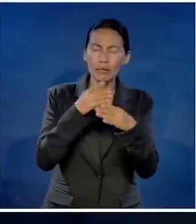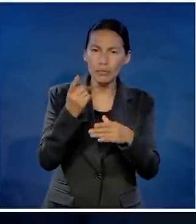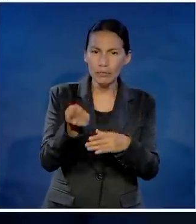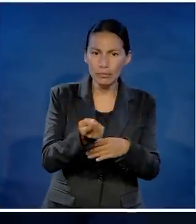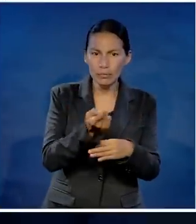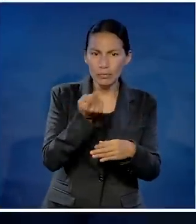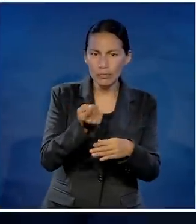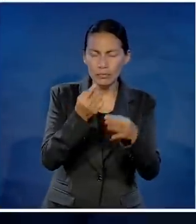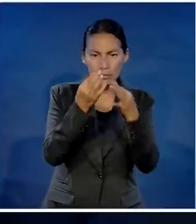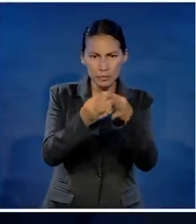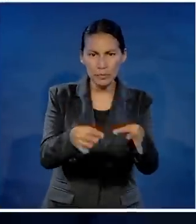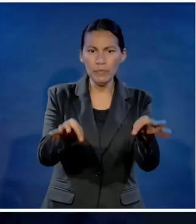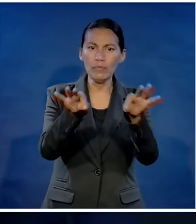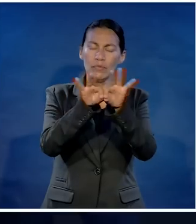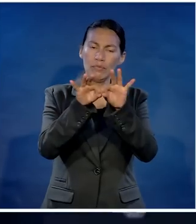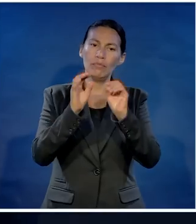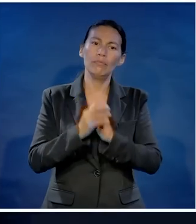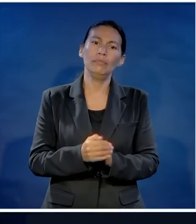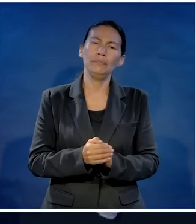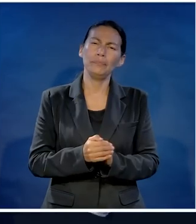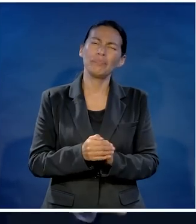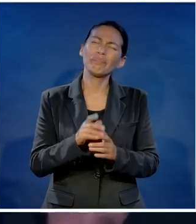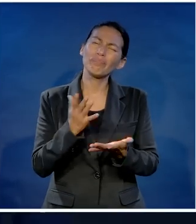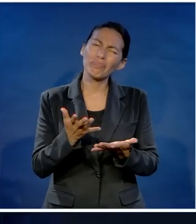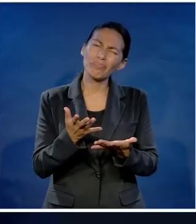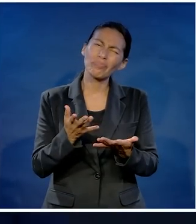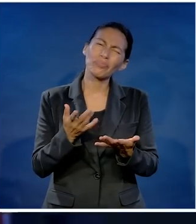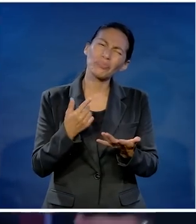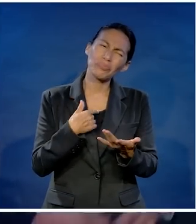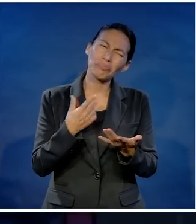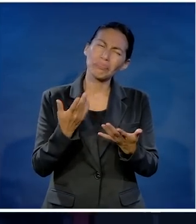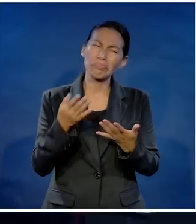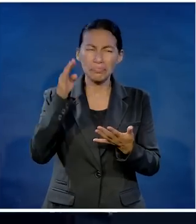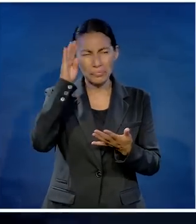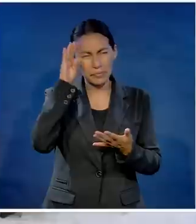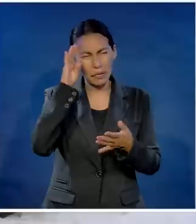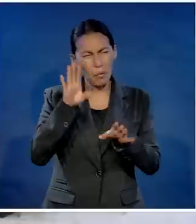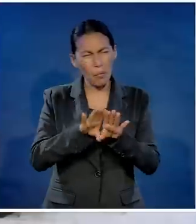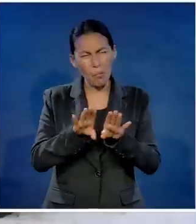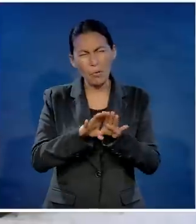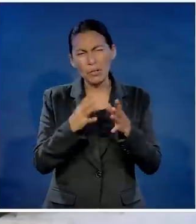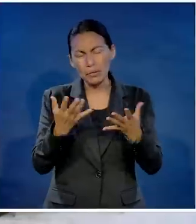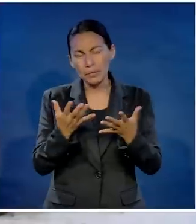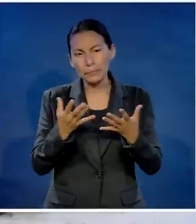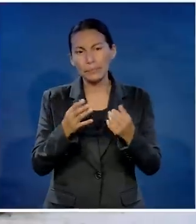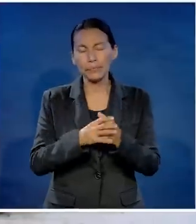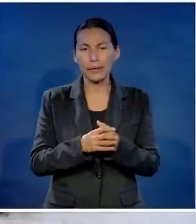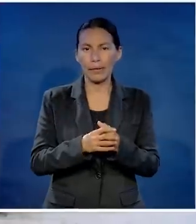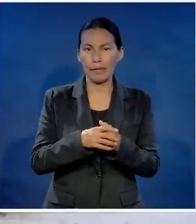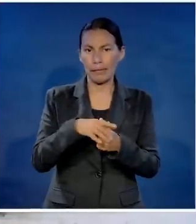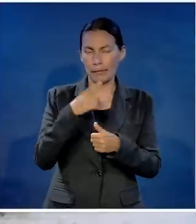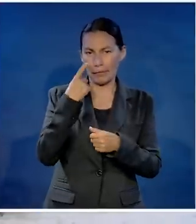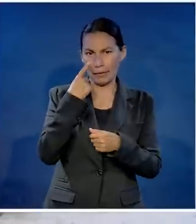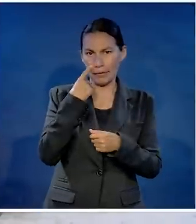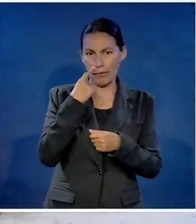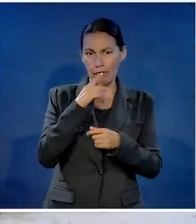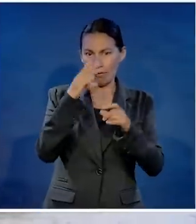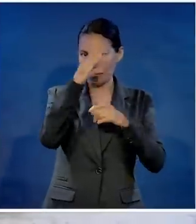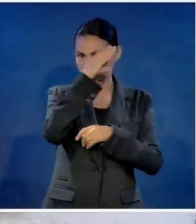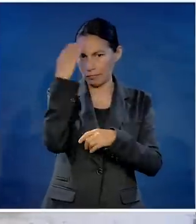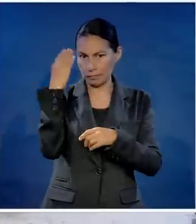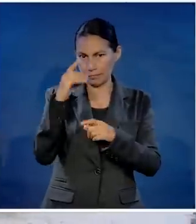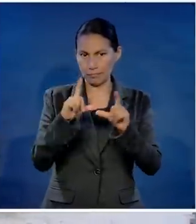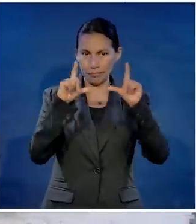en una de esas cosas eternas específicas. Pensando en cómo poder introducirlas para ustedes, decidí